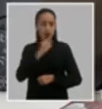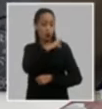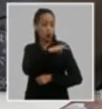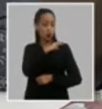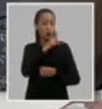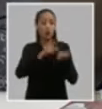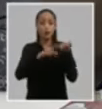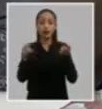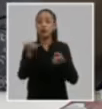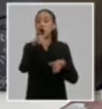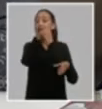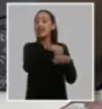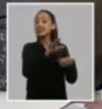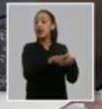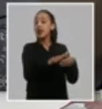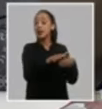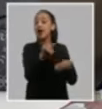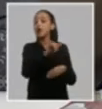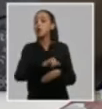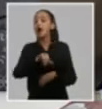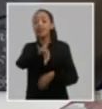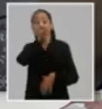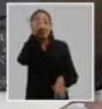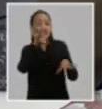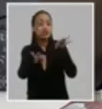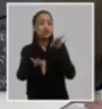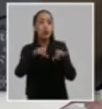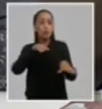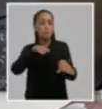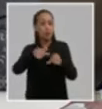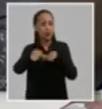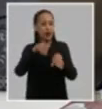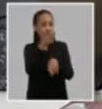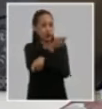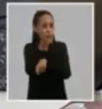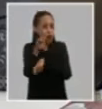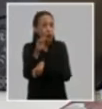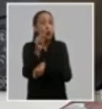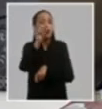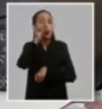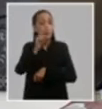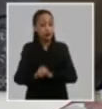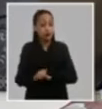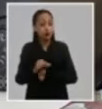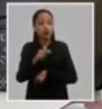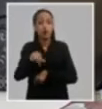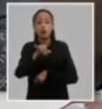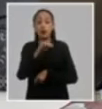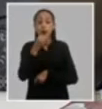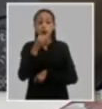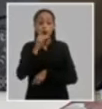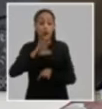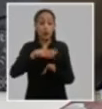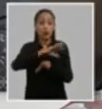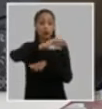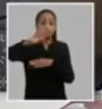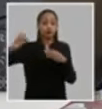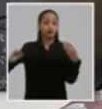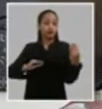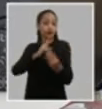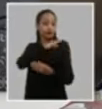las reservas desde la selección la preparación de la misma para poder promover un cuadro del partido